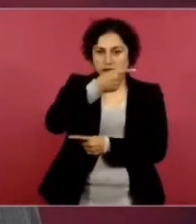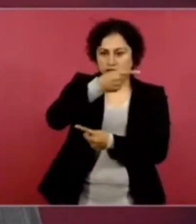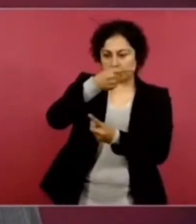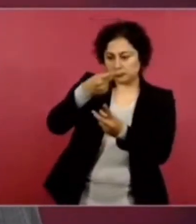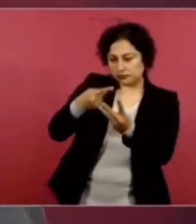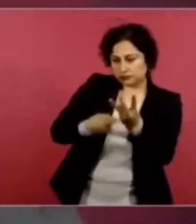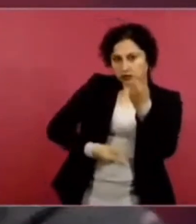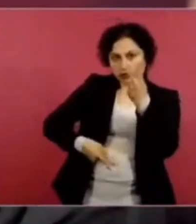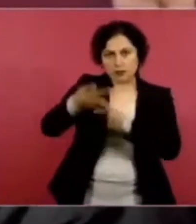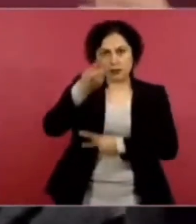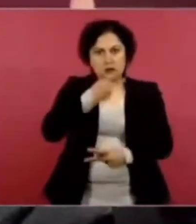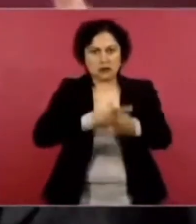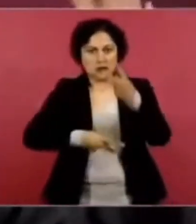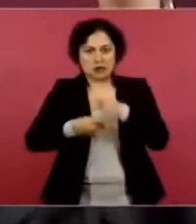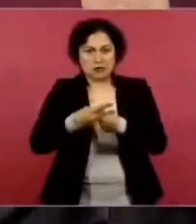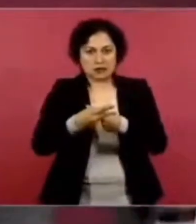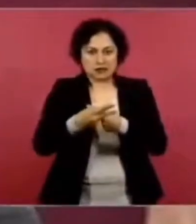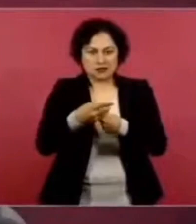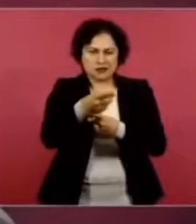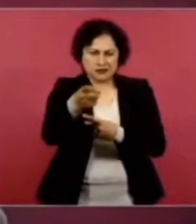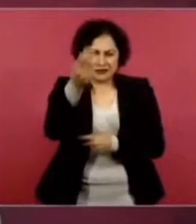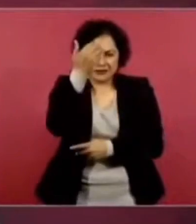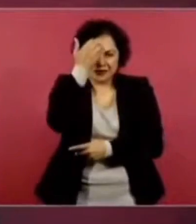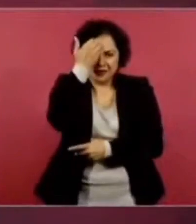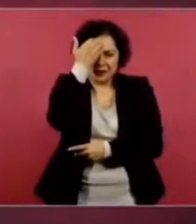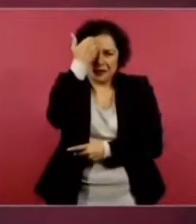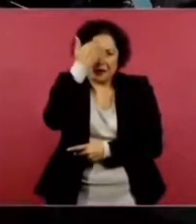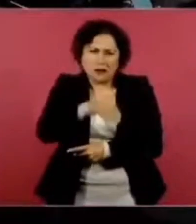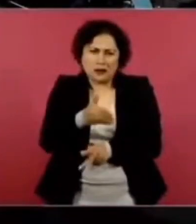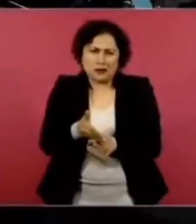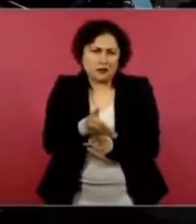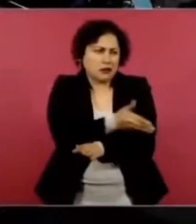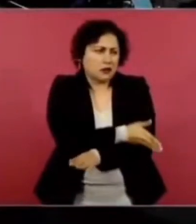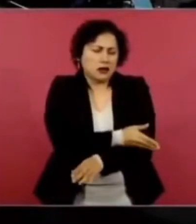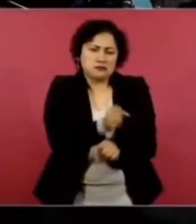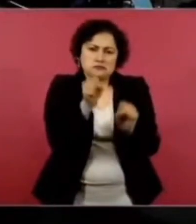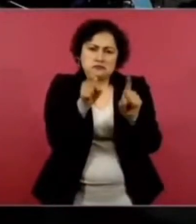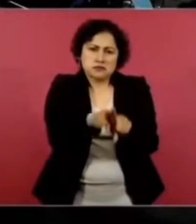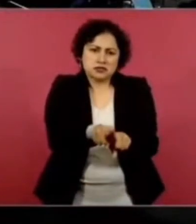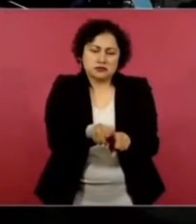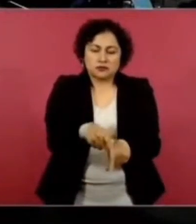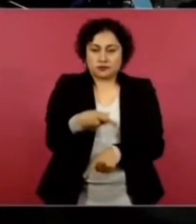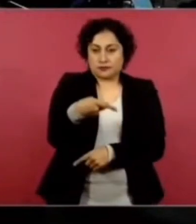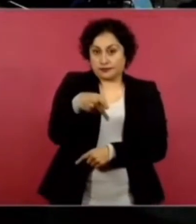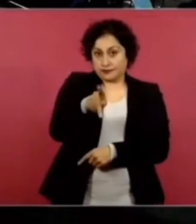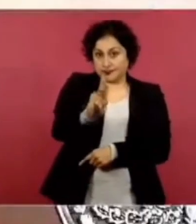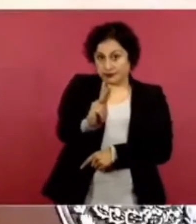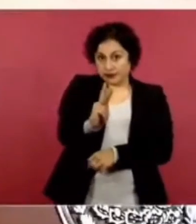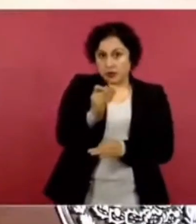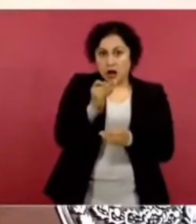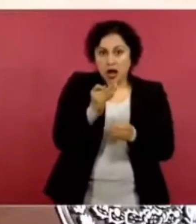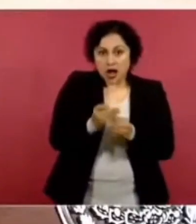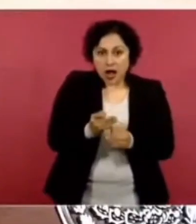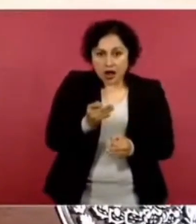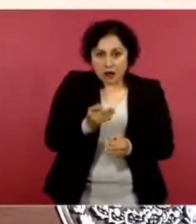Todo eso, pues, que ya conocen, nada más que afortunadamente tenemos